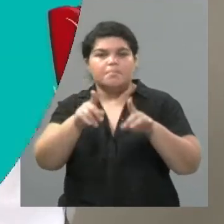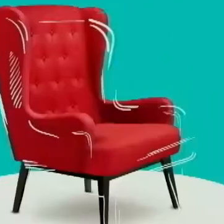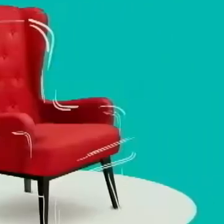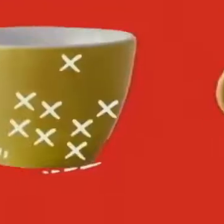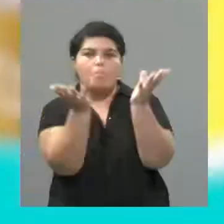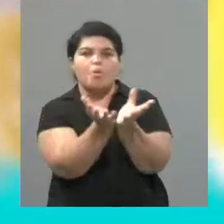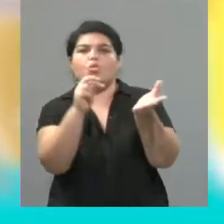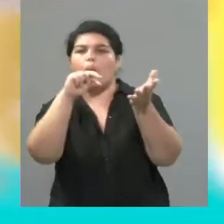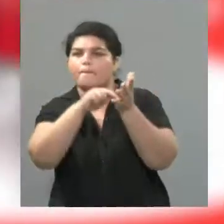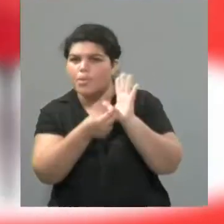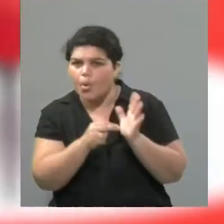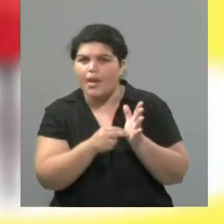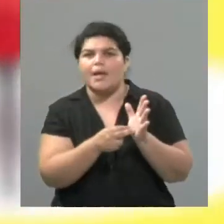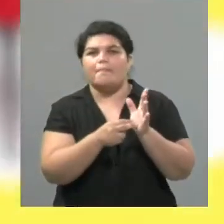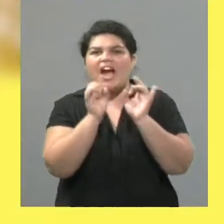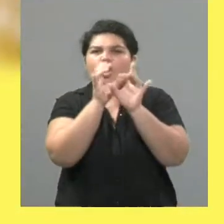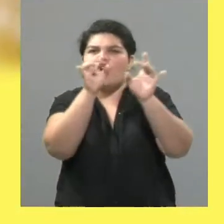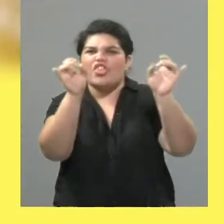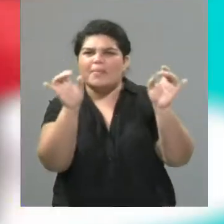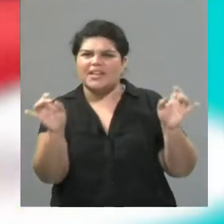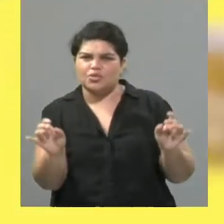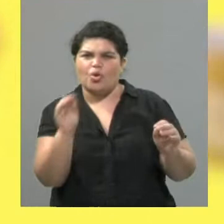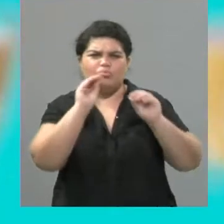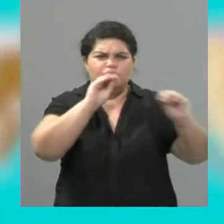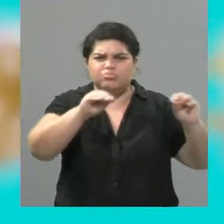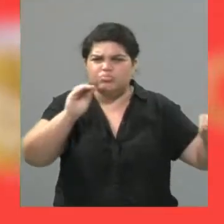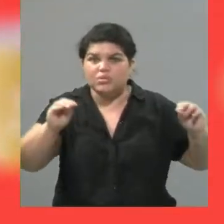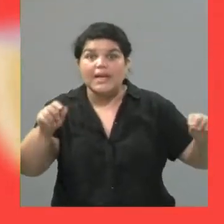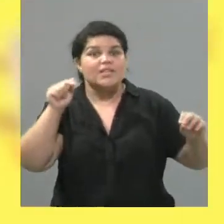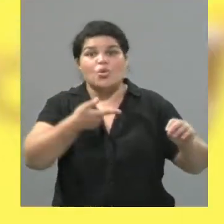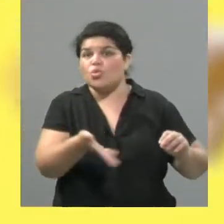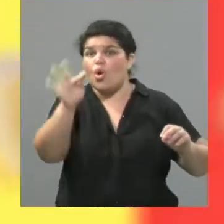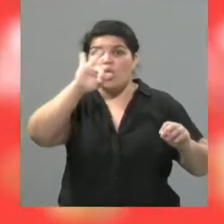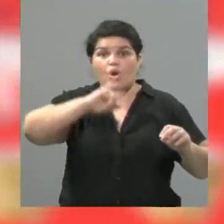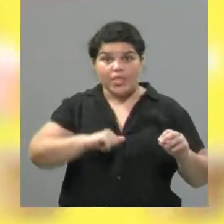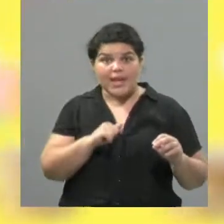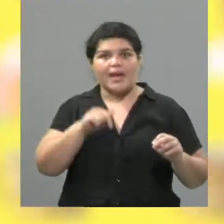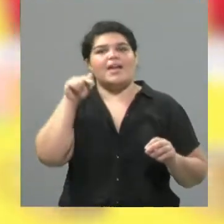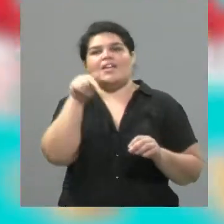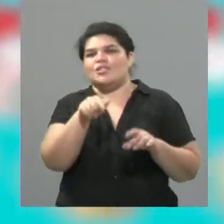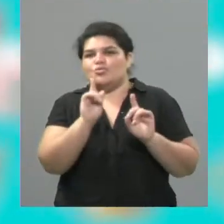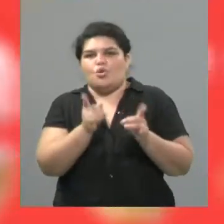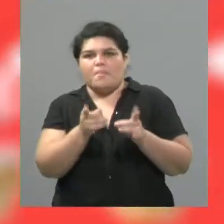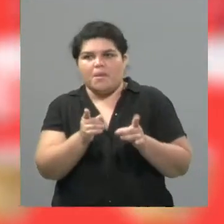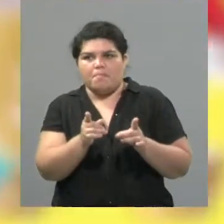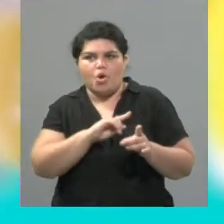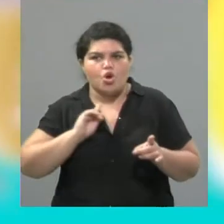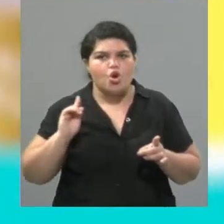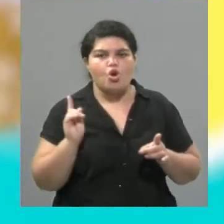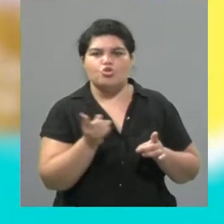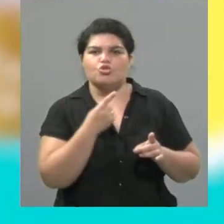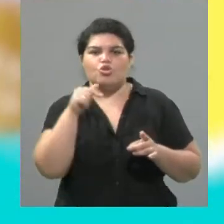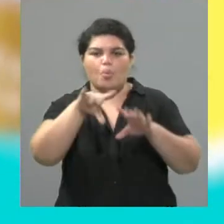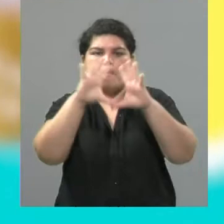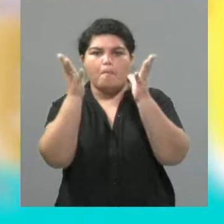es de la contaminación que sufre el planeta día a día. Qué buena idea, ¿no? Qué buena idea porque recién lo hablábamos, ¿no? No